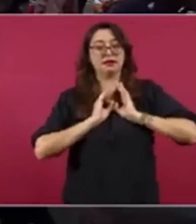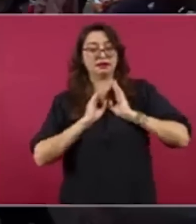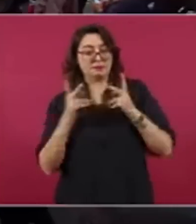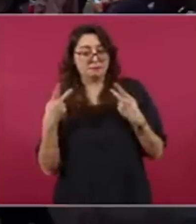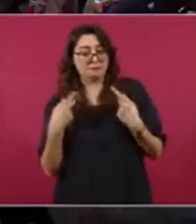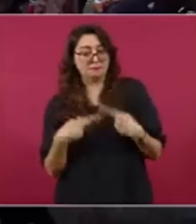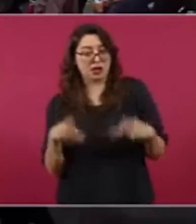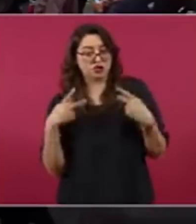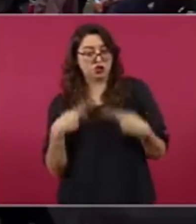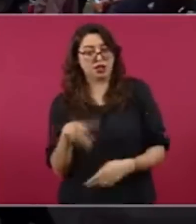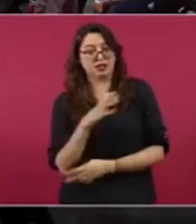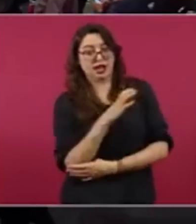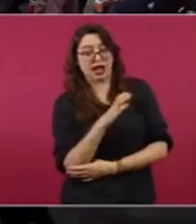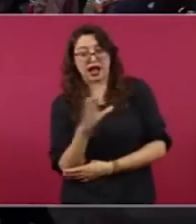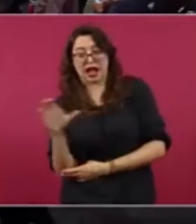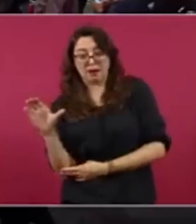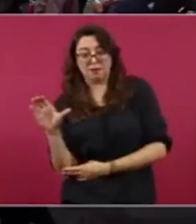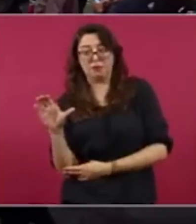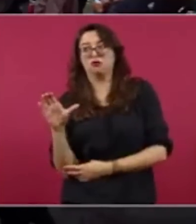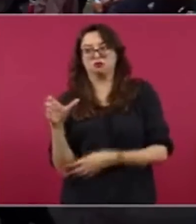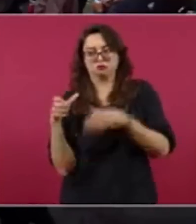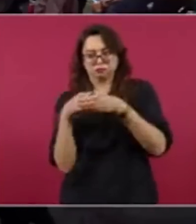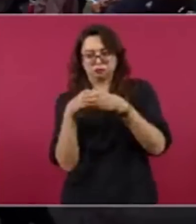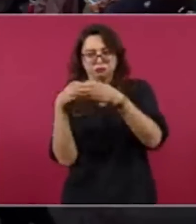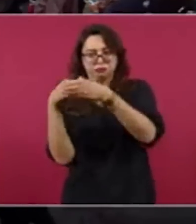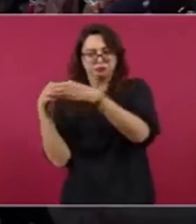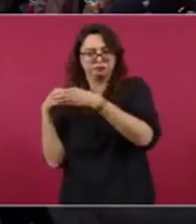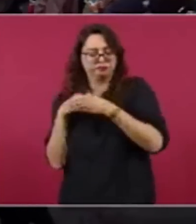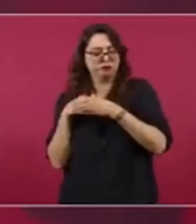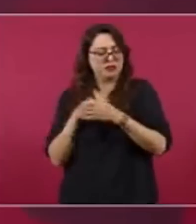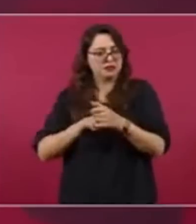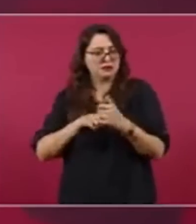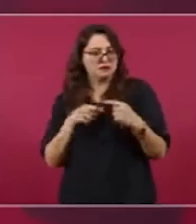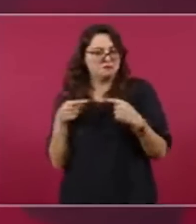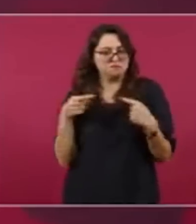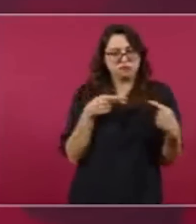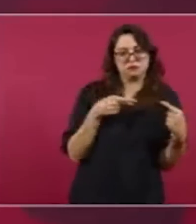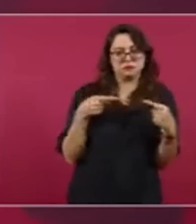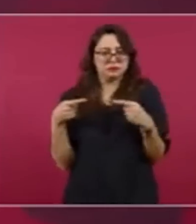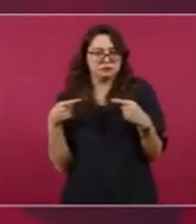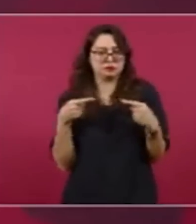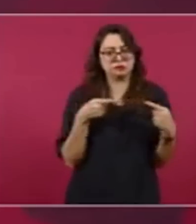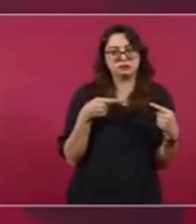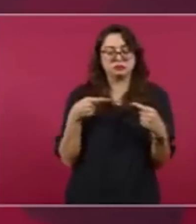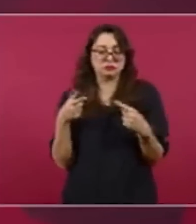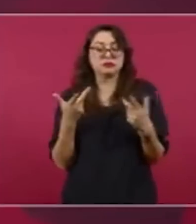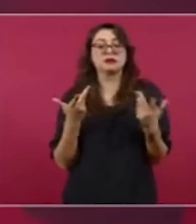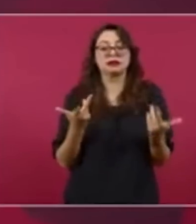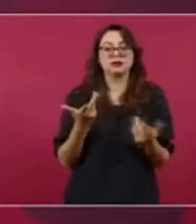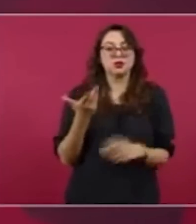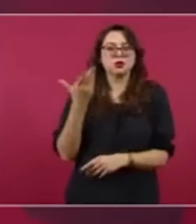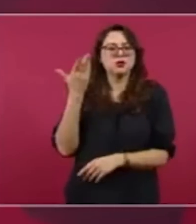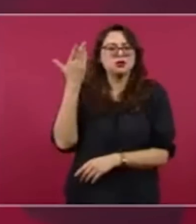guerrilla. Entonces, de esos tiempos en